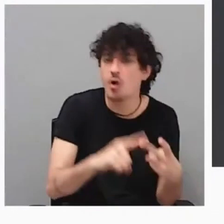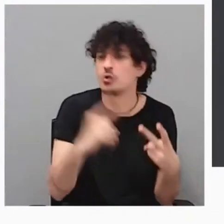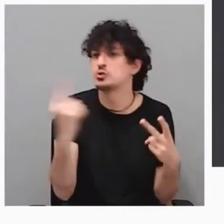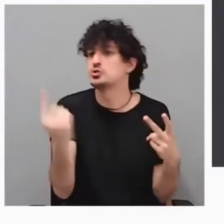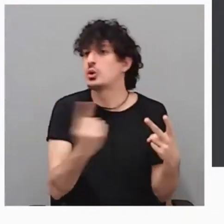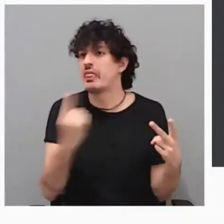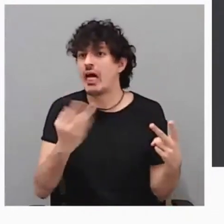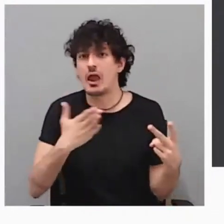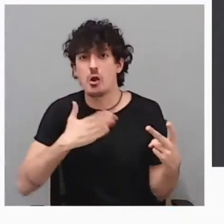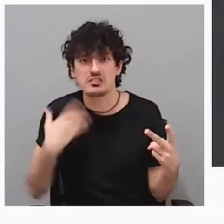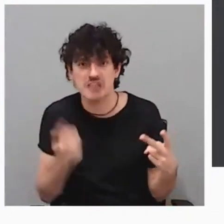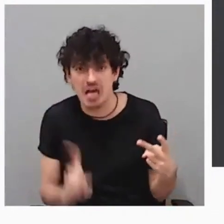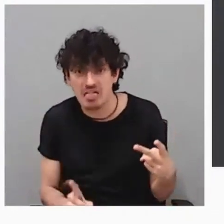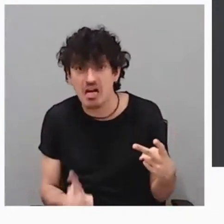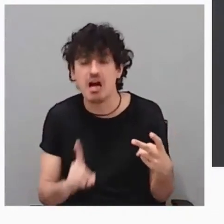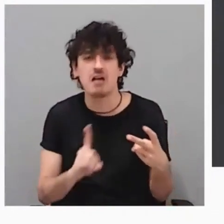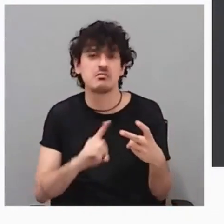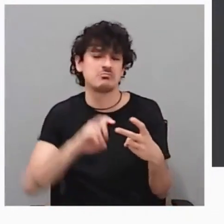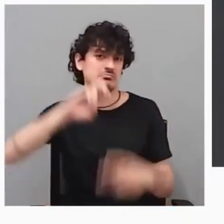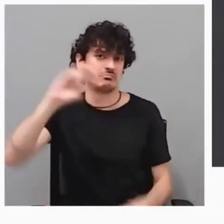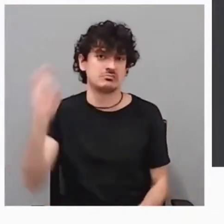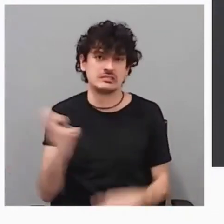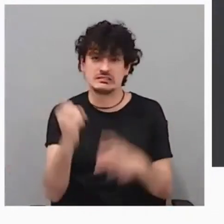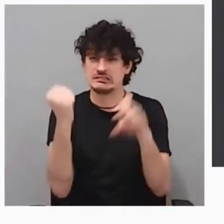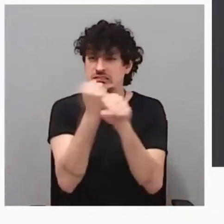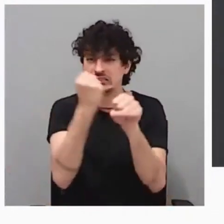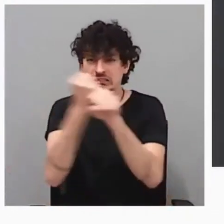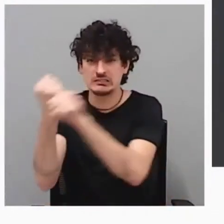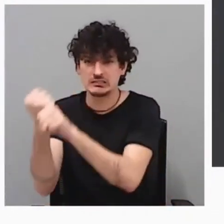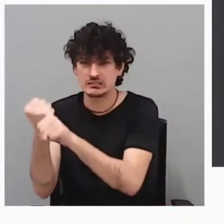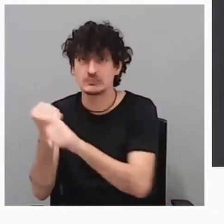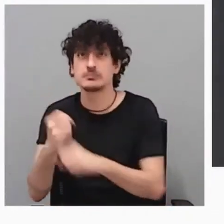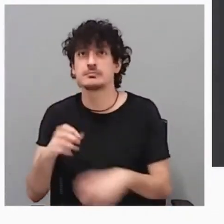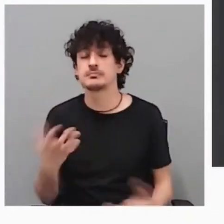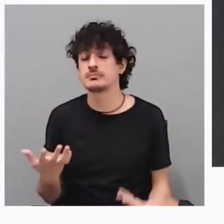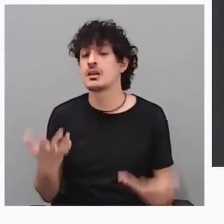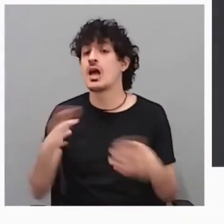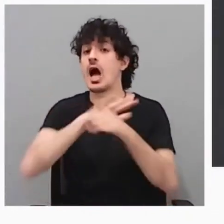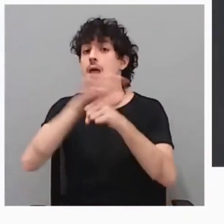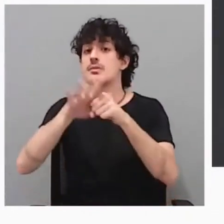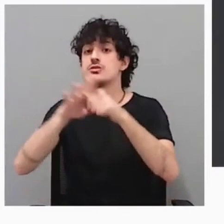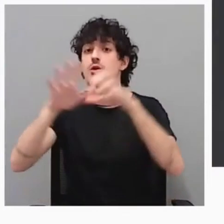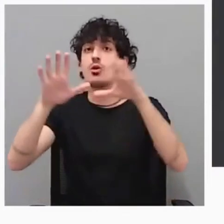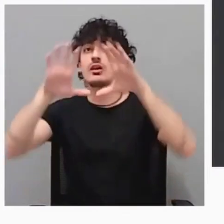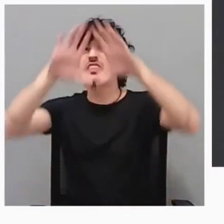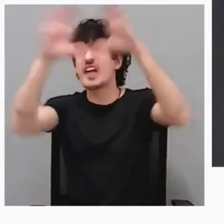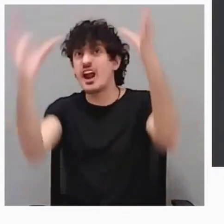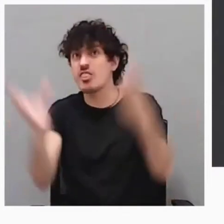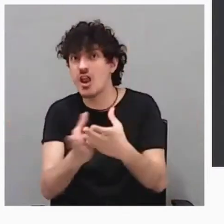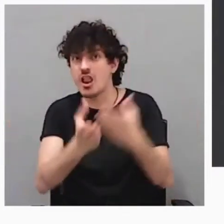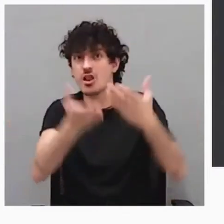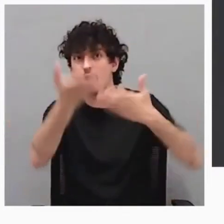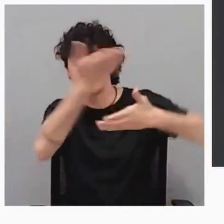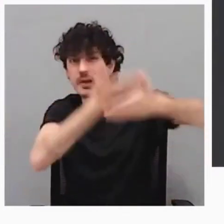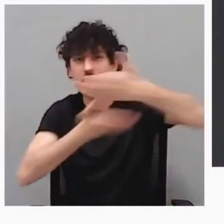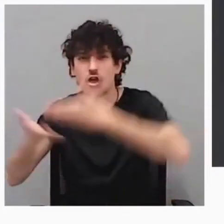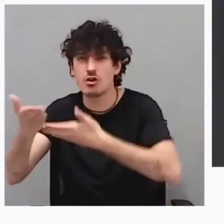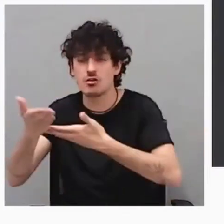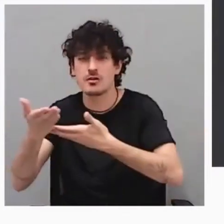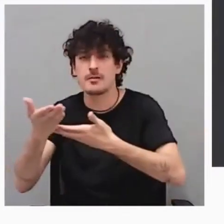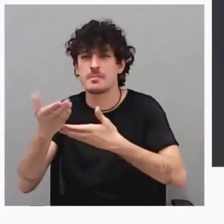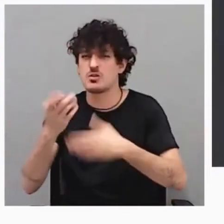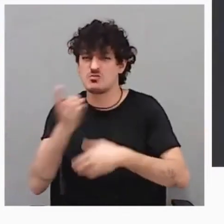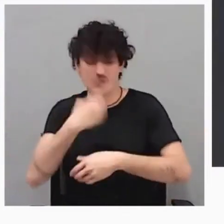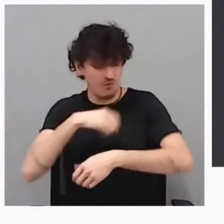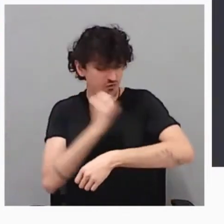En el ámbito de cooperación internacional, nosotros teníamos un fondo de emergencias que lo activamos